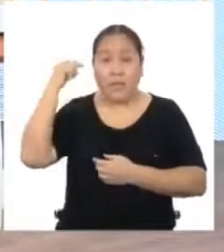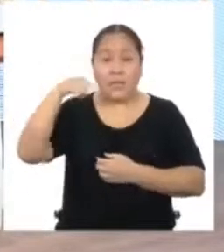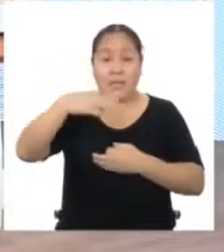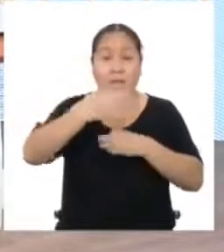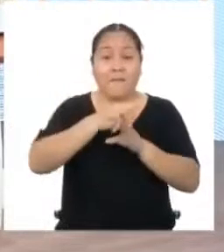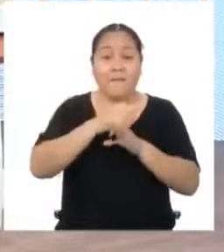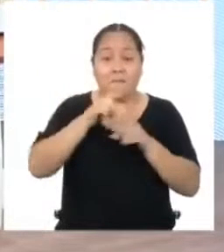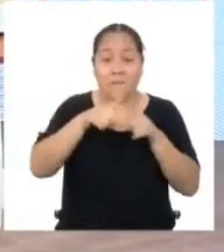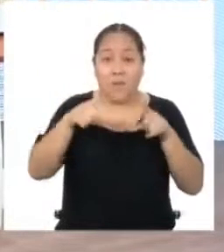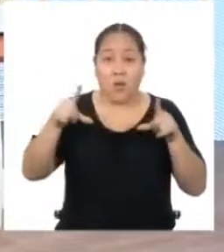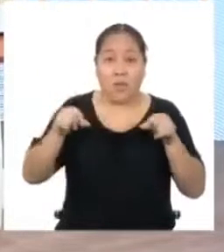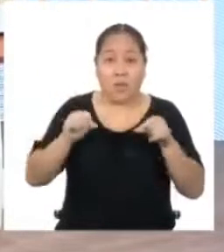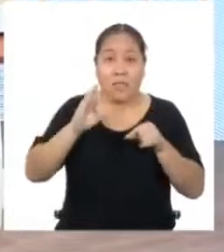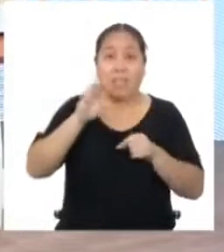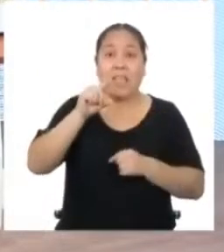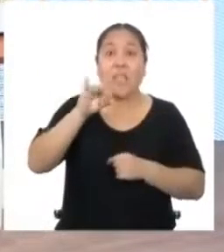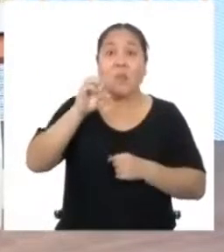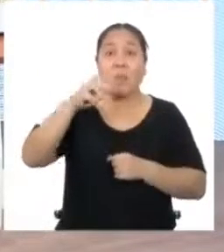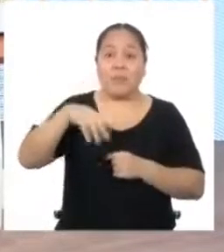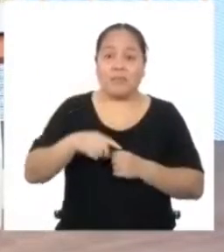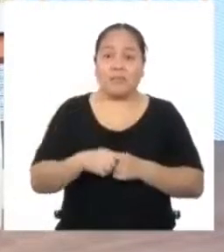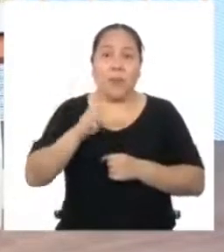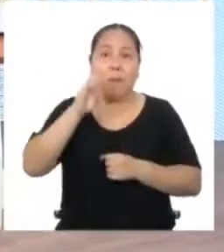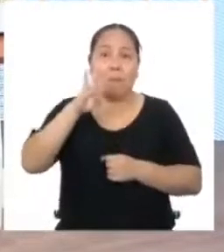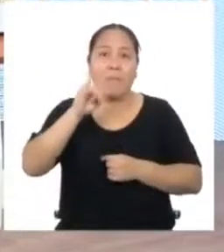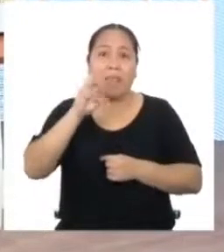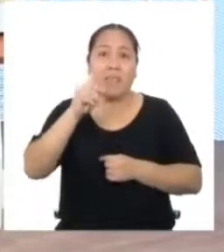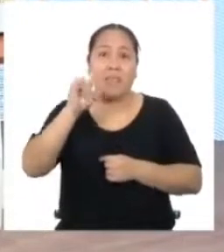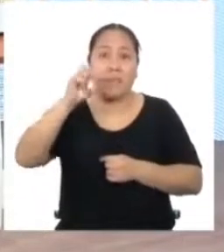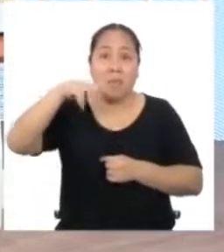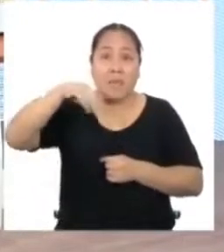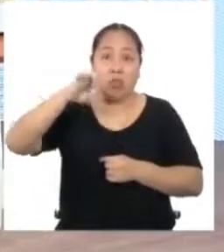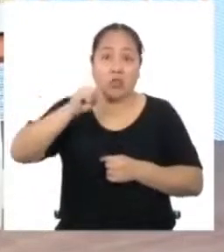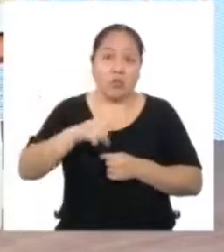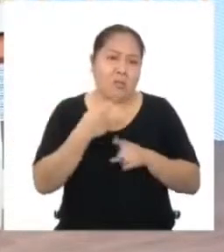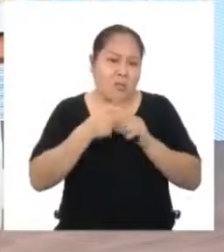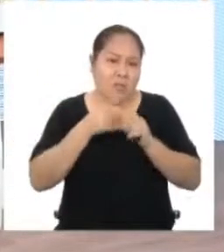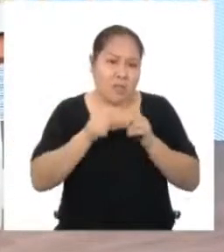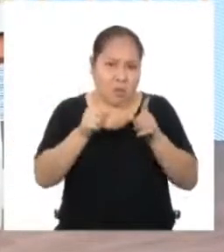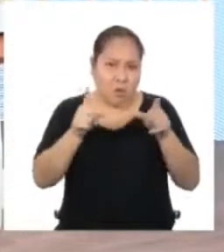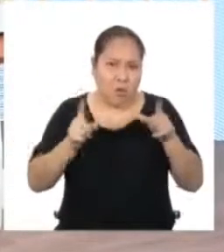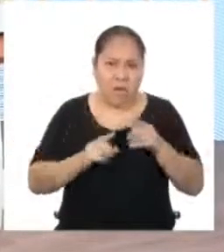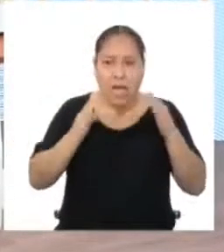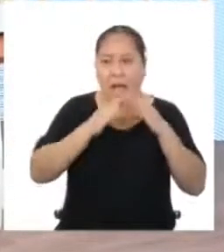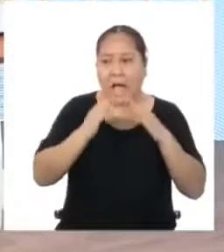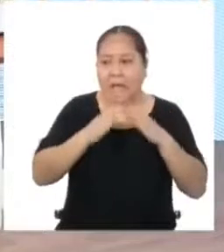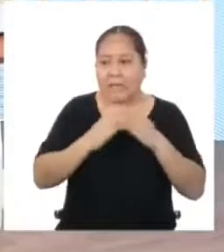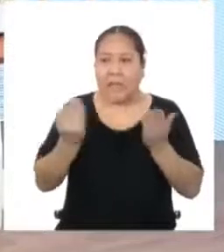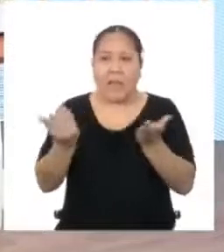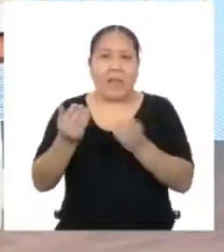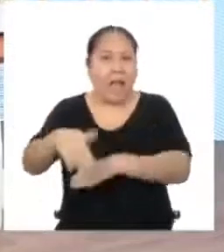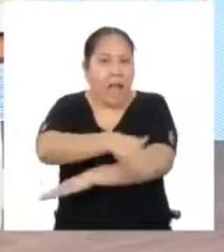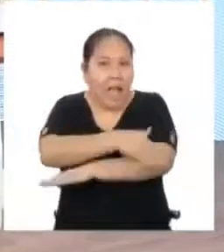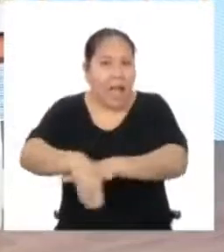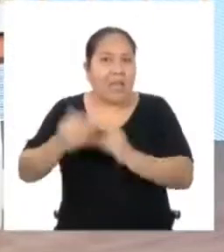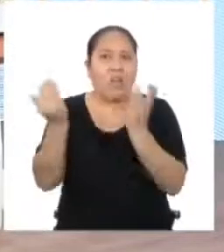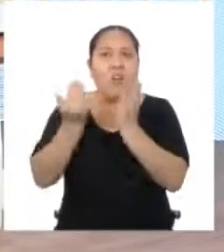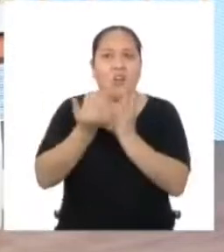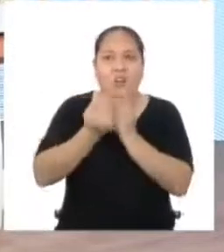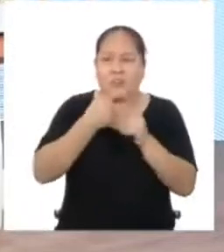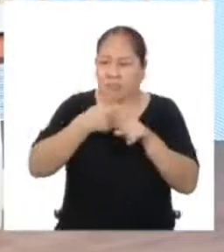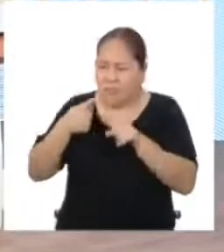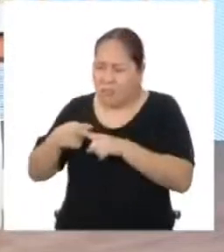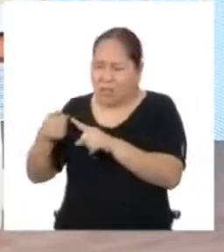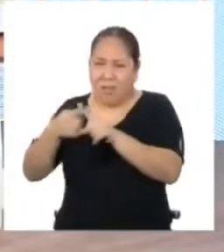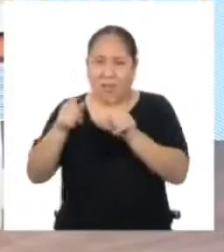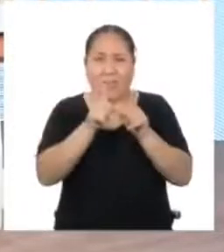figuras geométricas bidimensionales están en todas partes En nuestra casa, en la calle, en la escuela, en todas partes